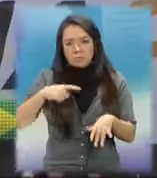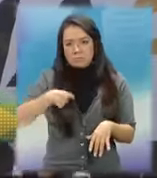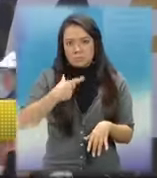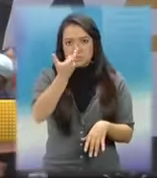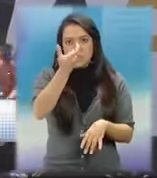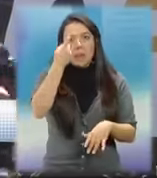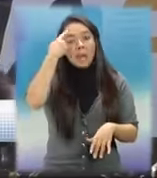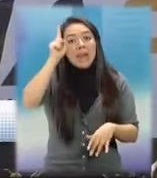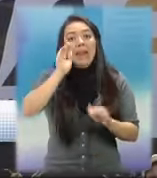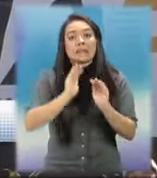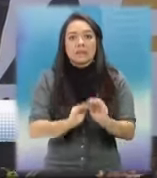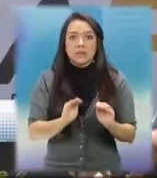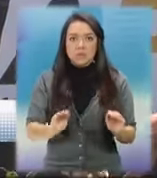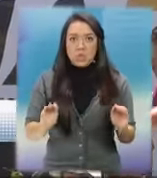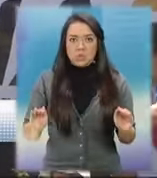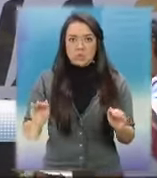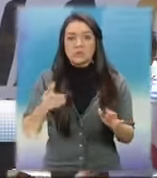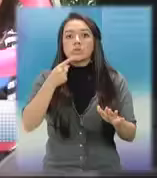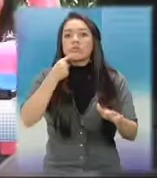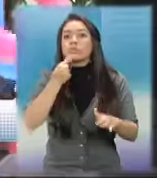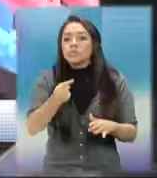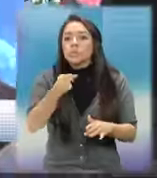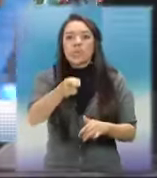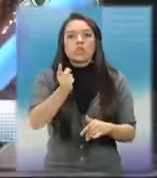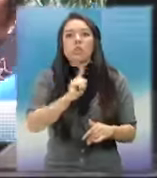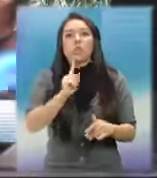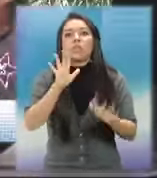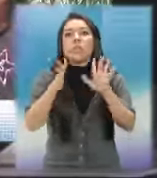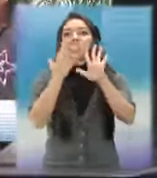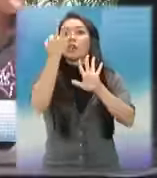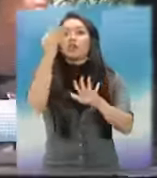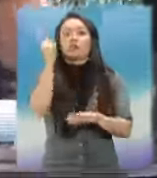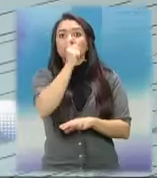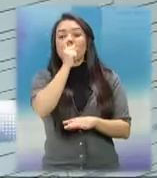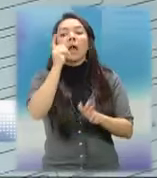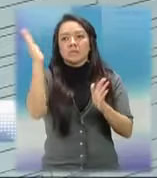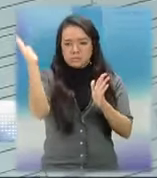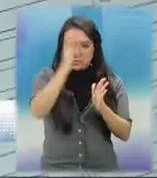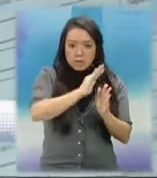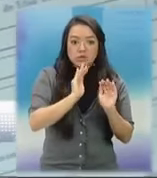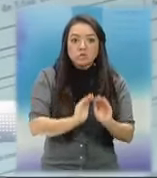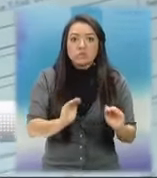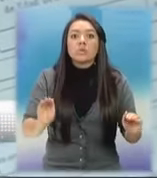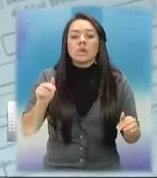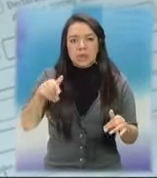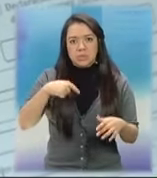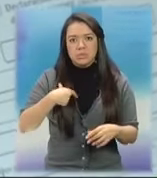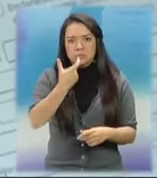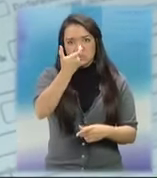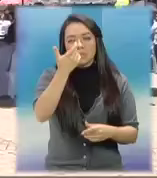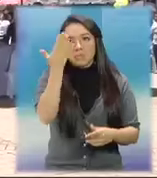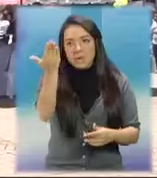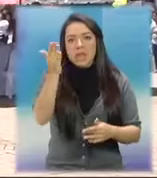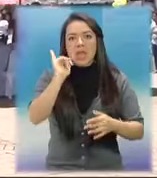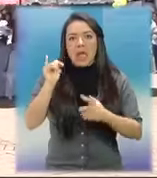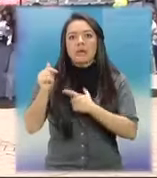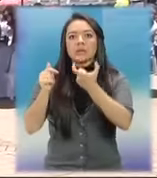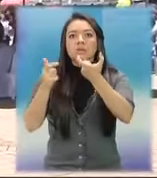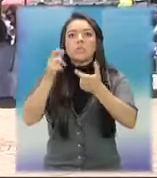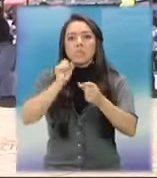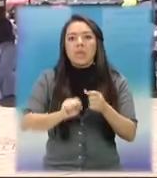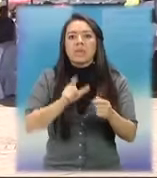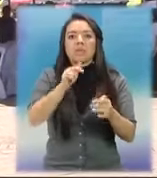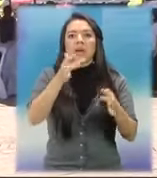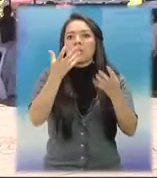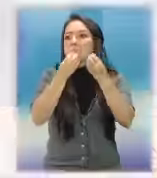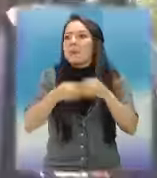documento personal de identificación, DPI, para menores de edad. El documento representa un avance en el proceso de registro e identificación